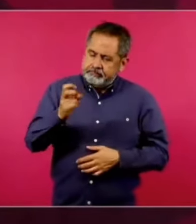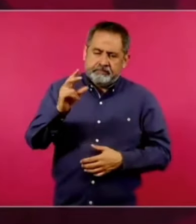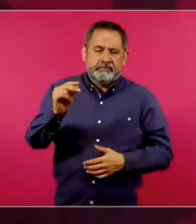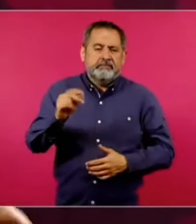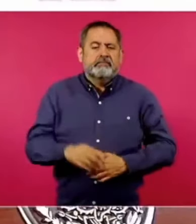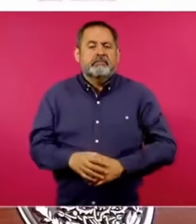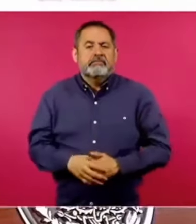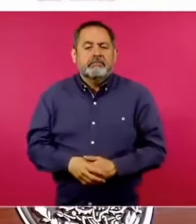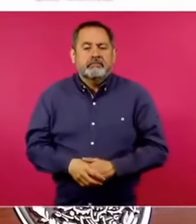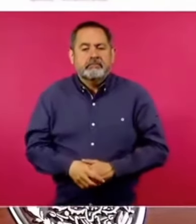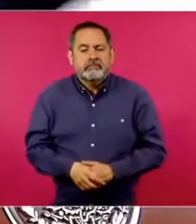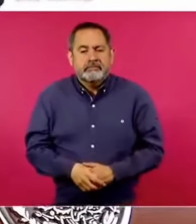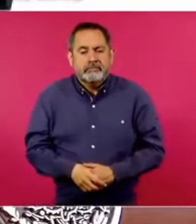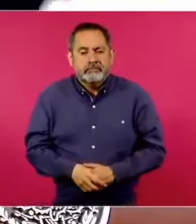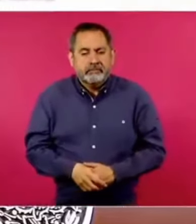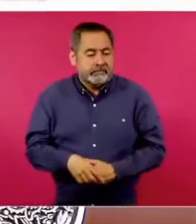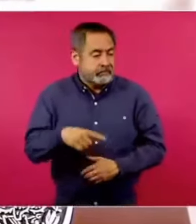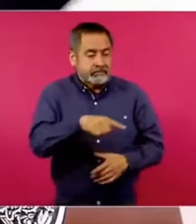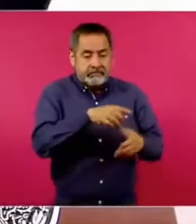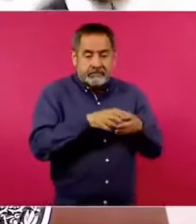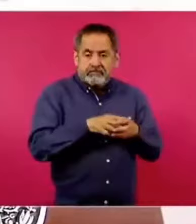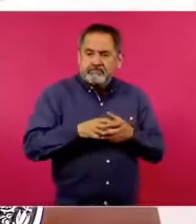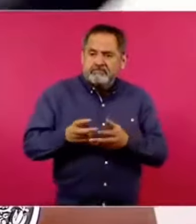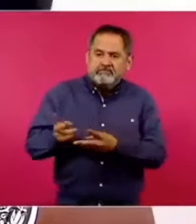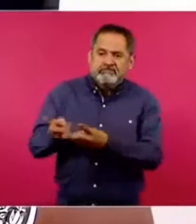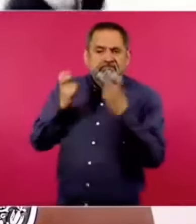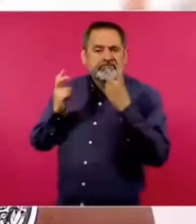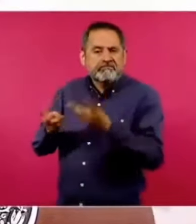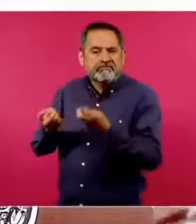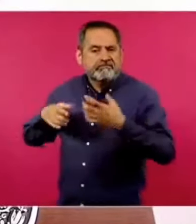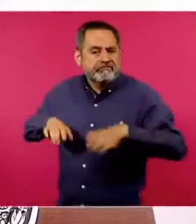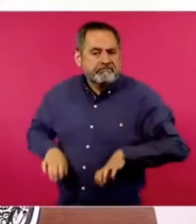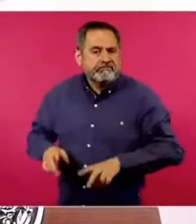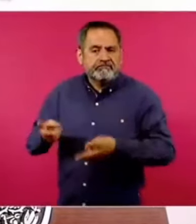Y además robándose todo lo que es del pueblo,